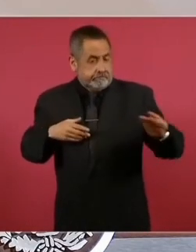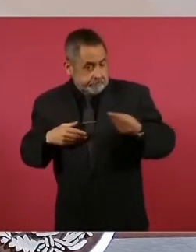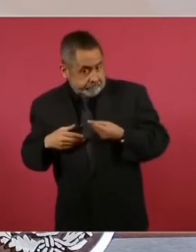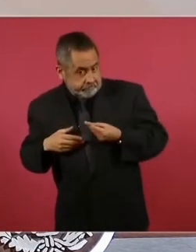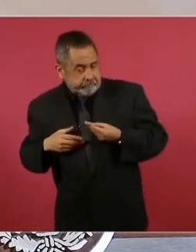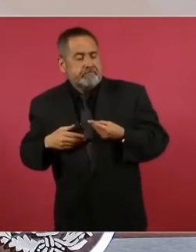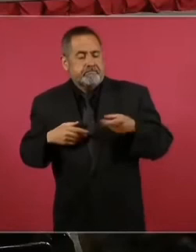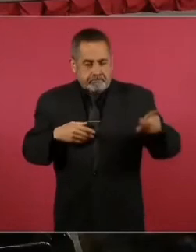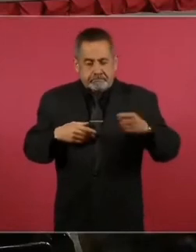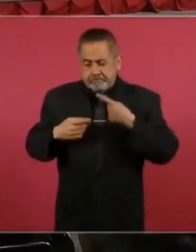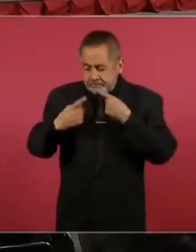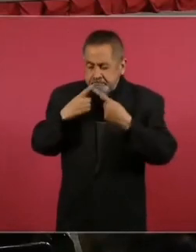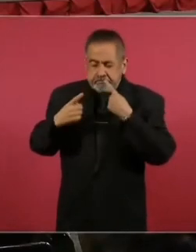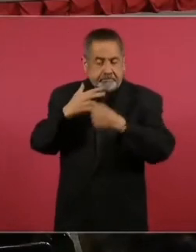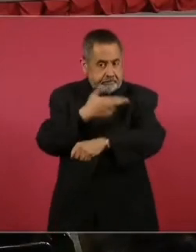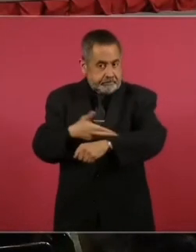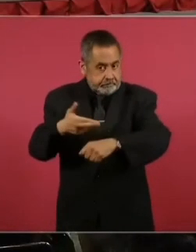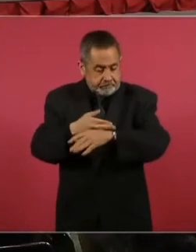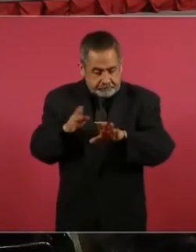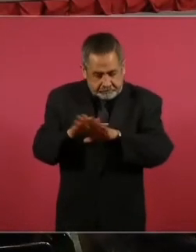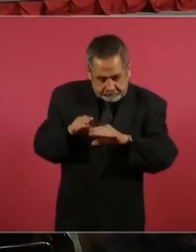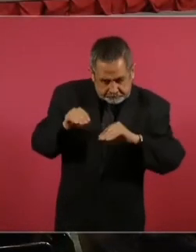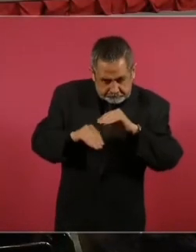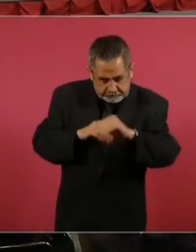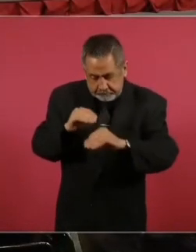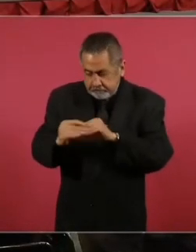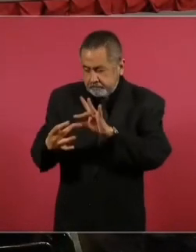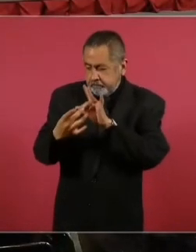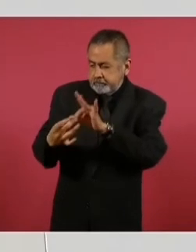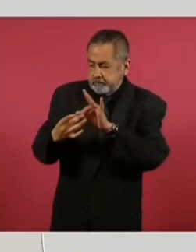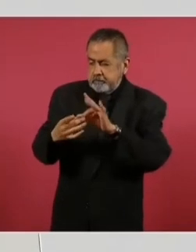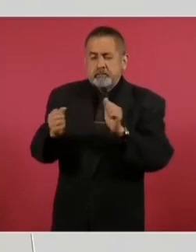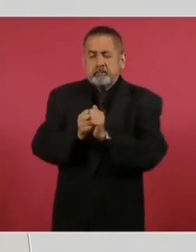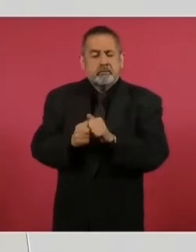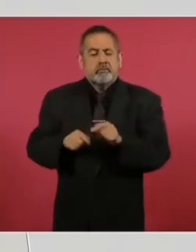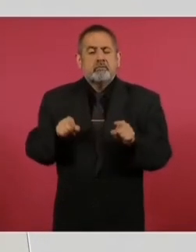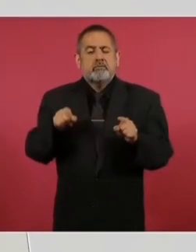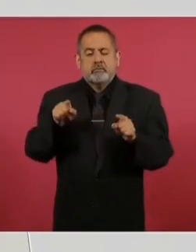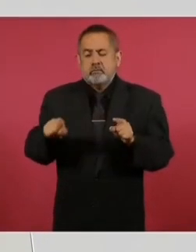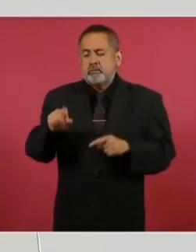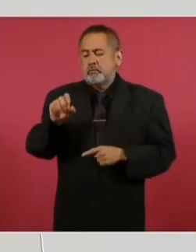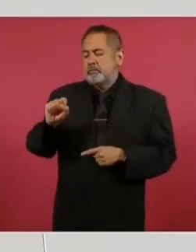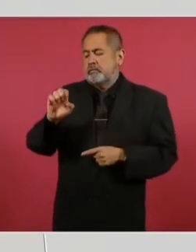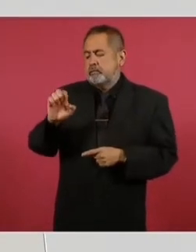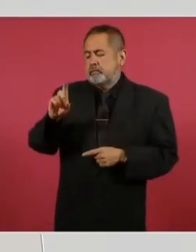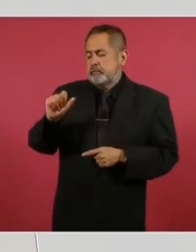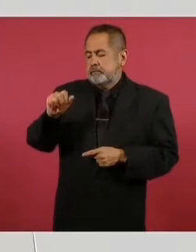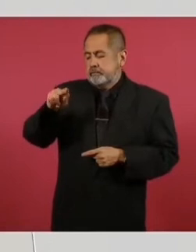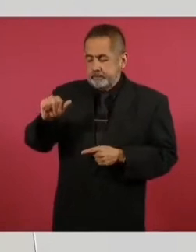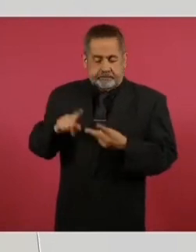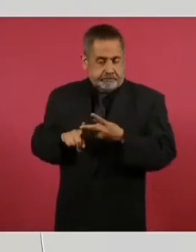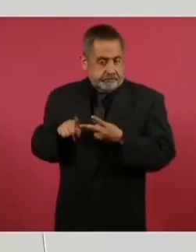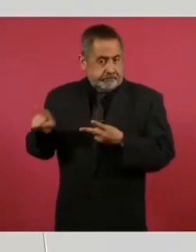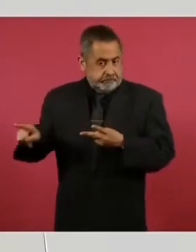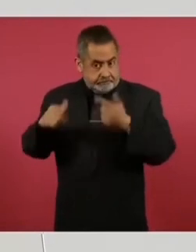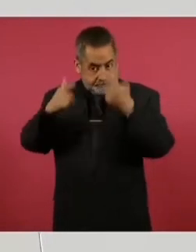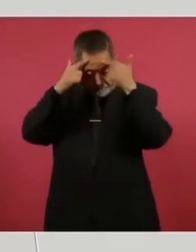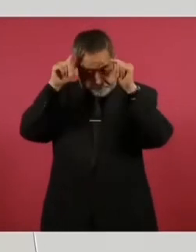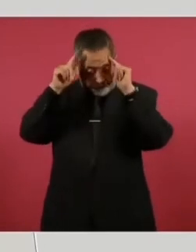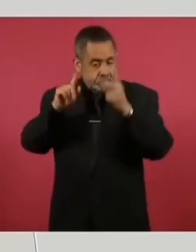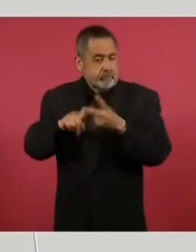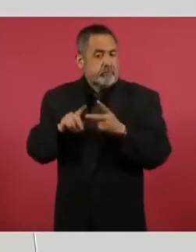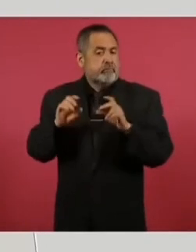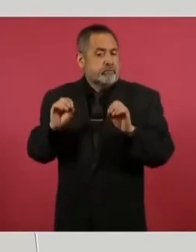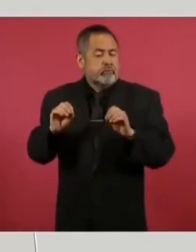podamos establecer la adecuada coordinación con la Secretaría de la Defensa Nacional o la Guardia